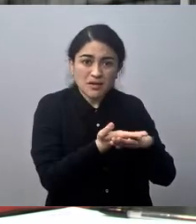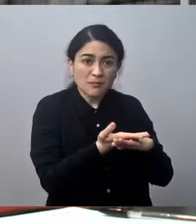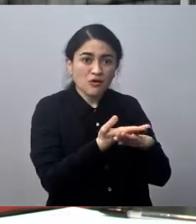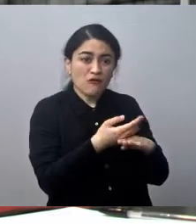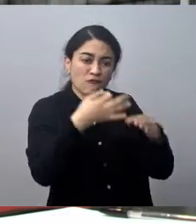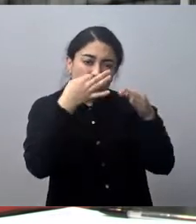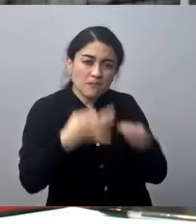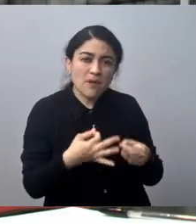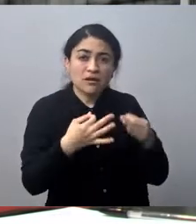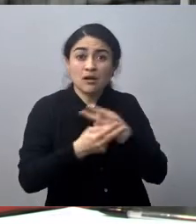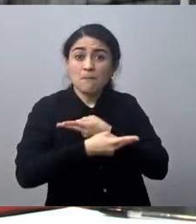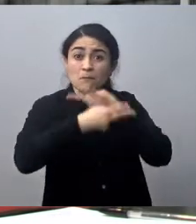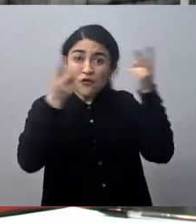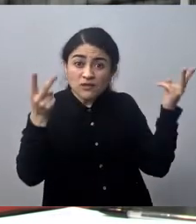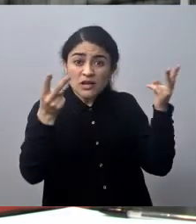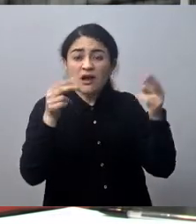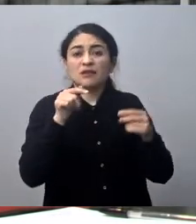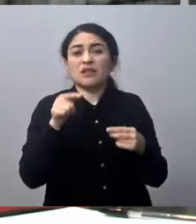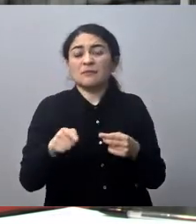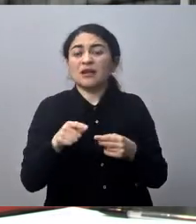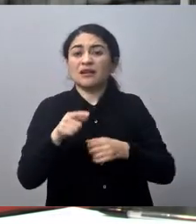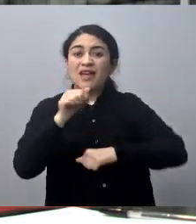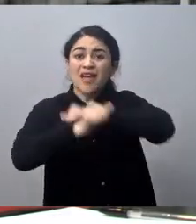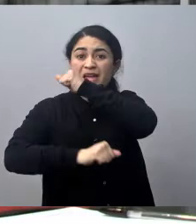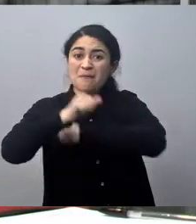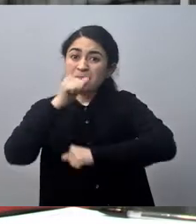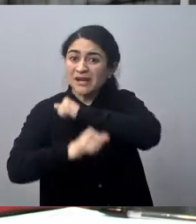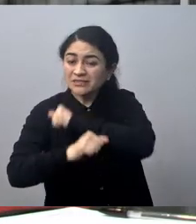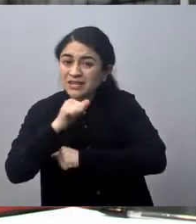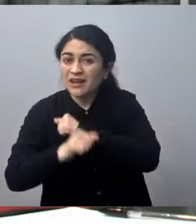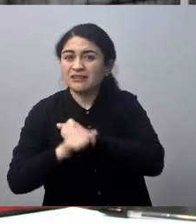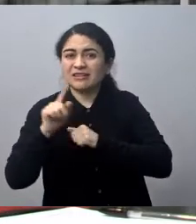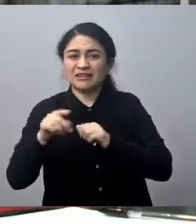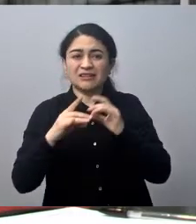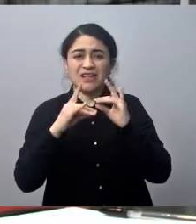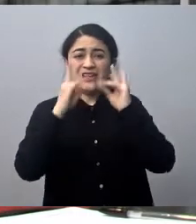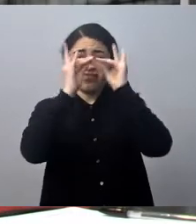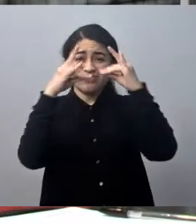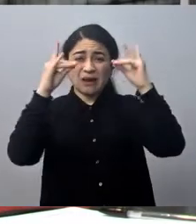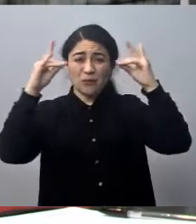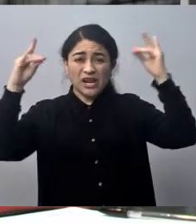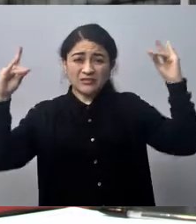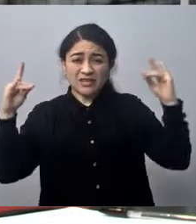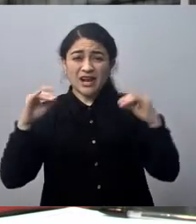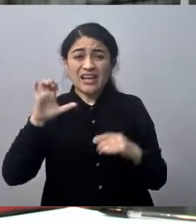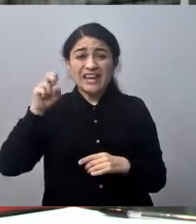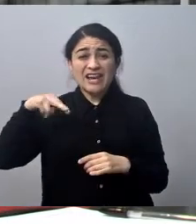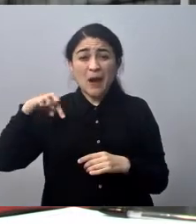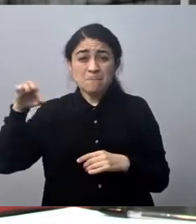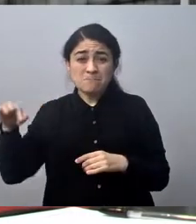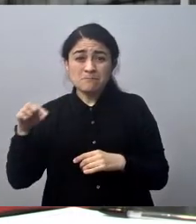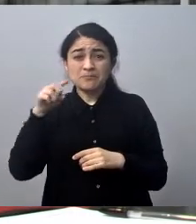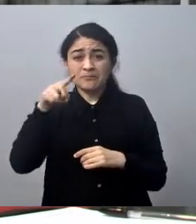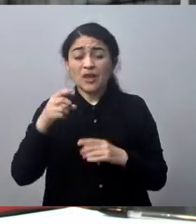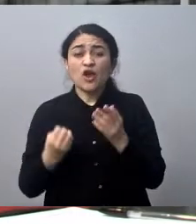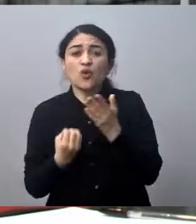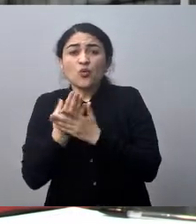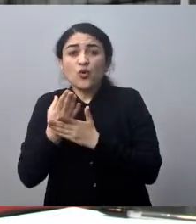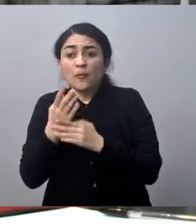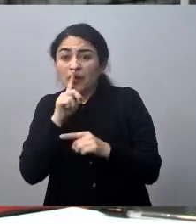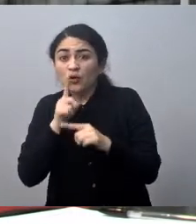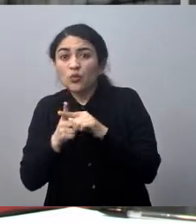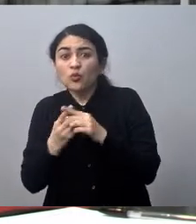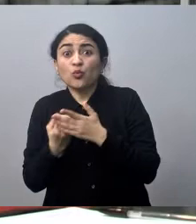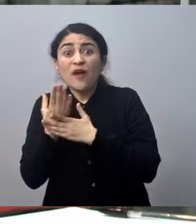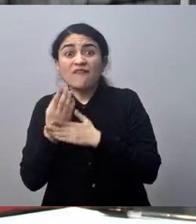formalmente y públicamente a ENAP que retire el proyecto de la termoeléctrica de Nueva Era, que está hoy día en el análisis del estudio de